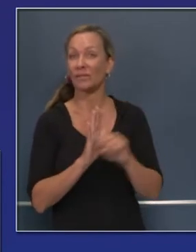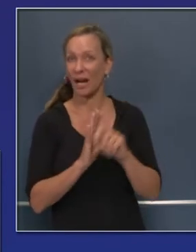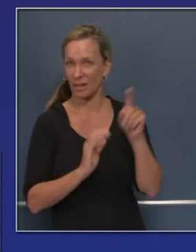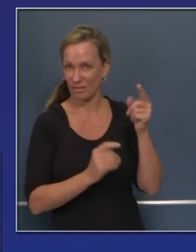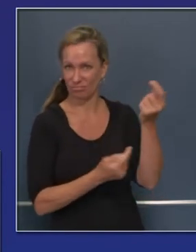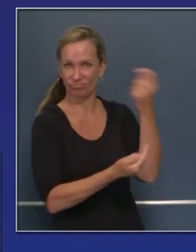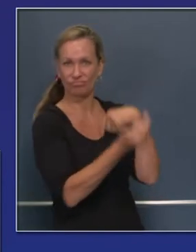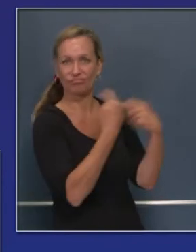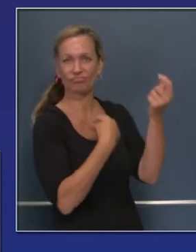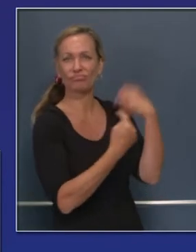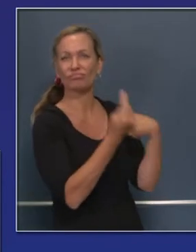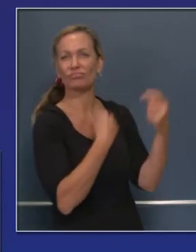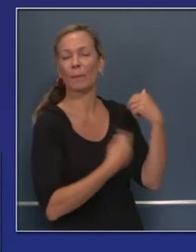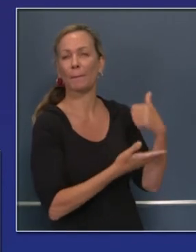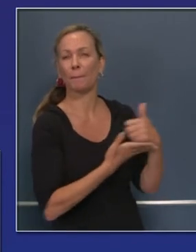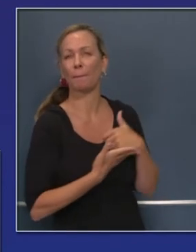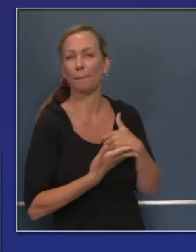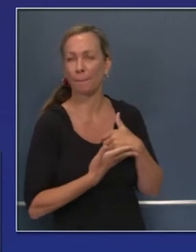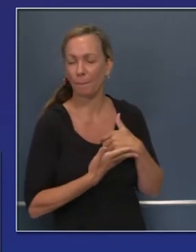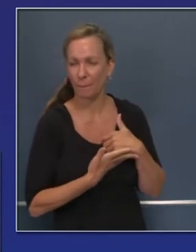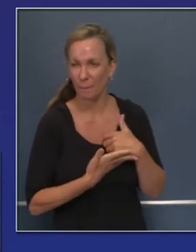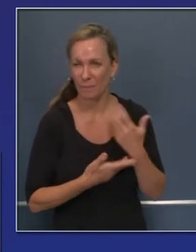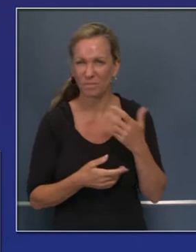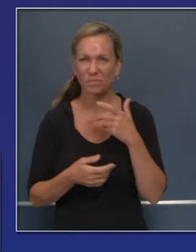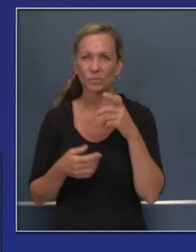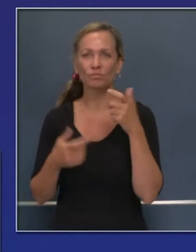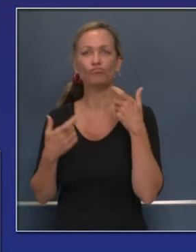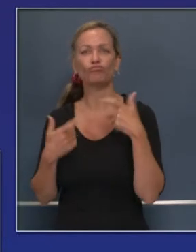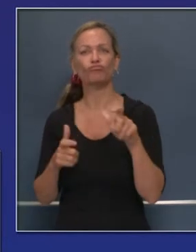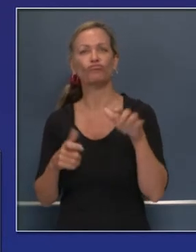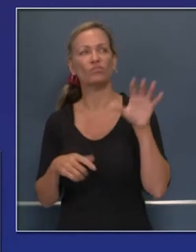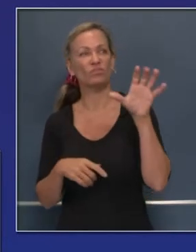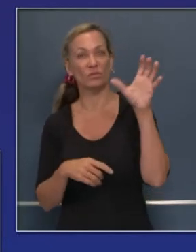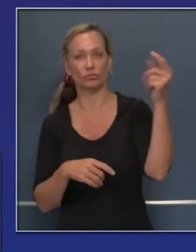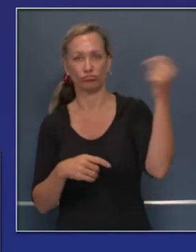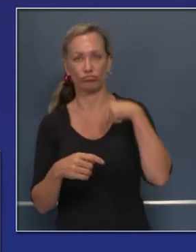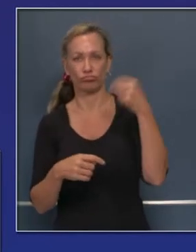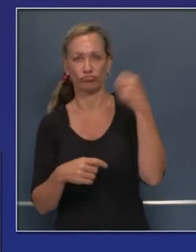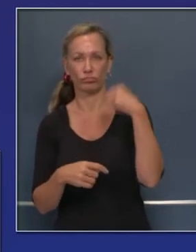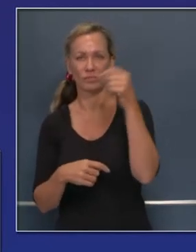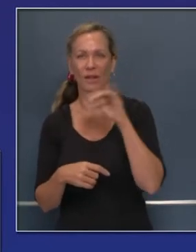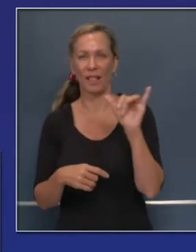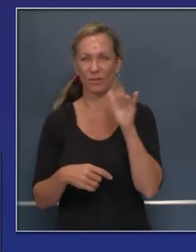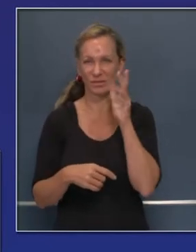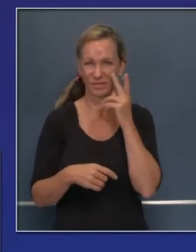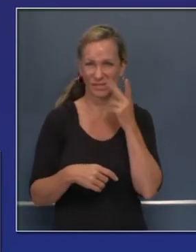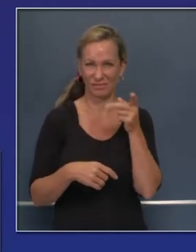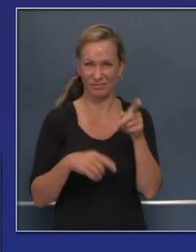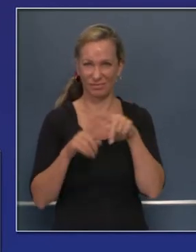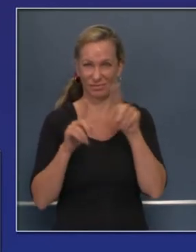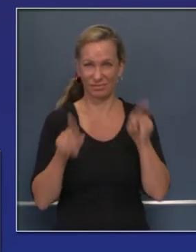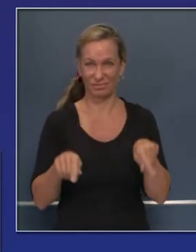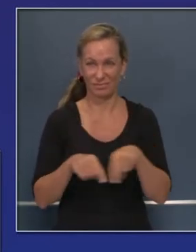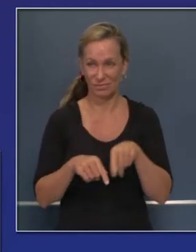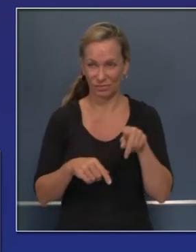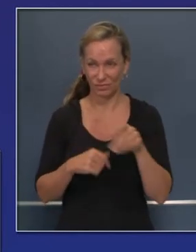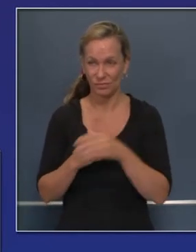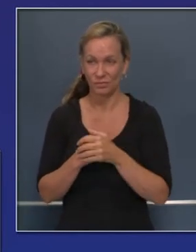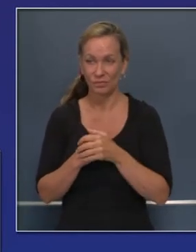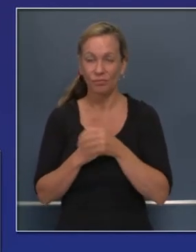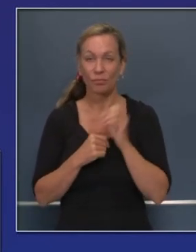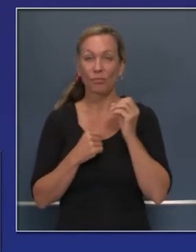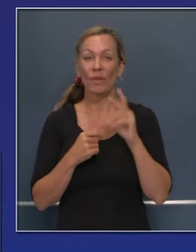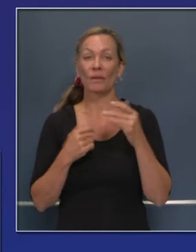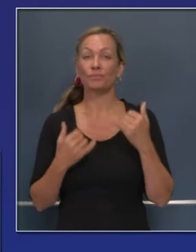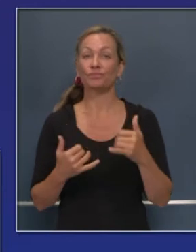que han sido desplegados a seis regiones mayores en California. Y también somos beneficiarios de